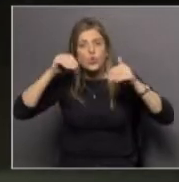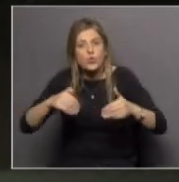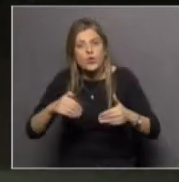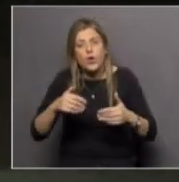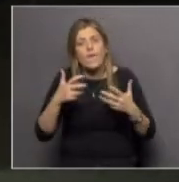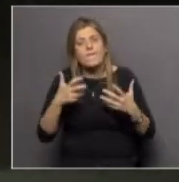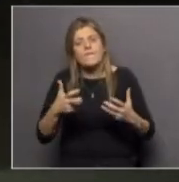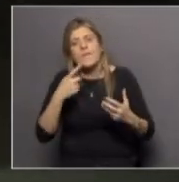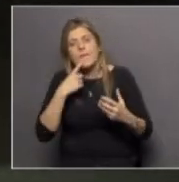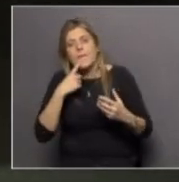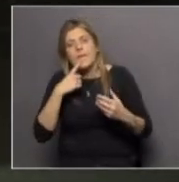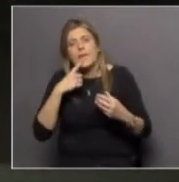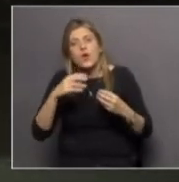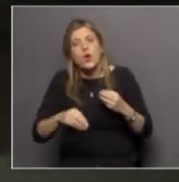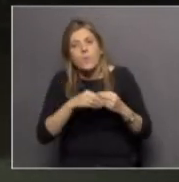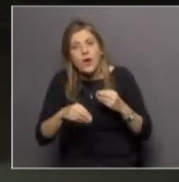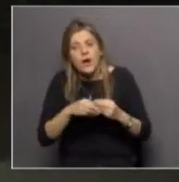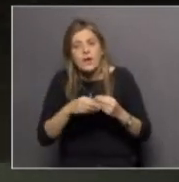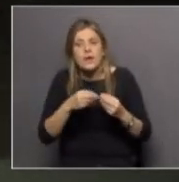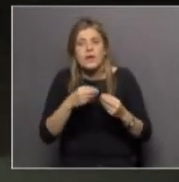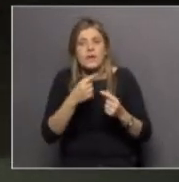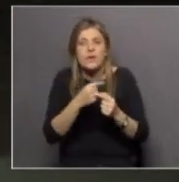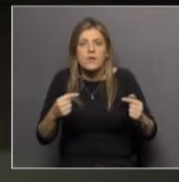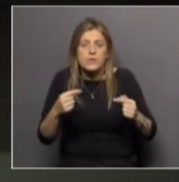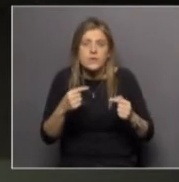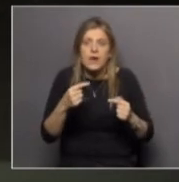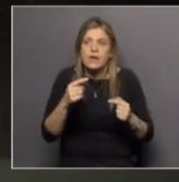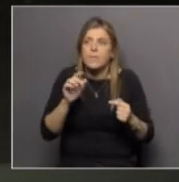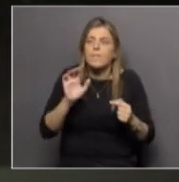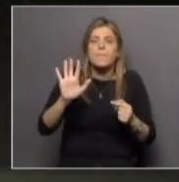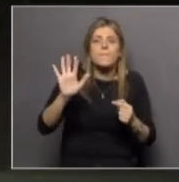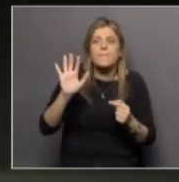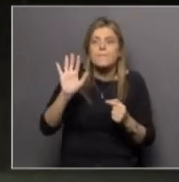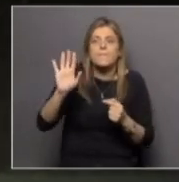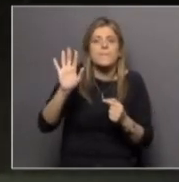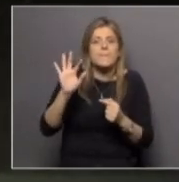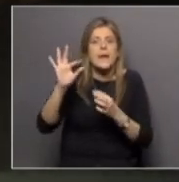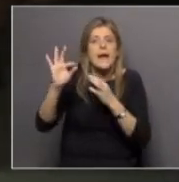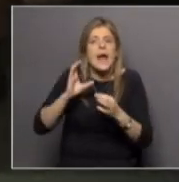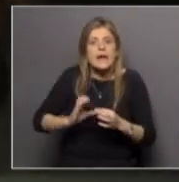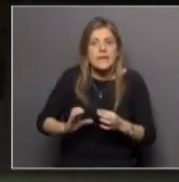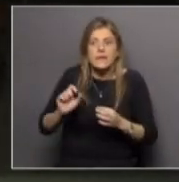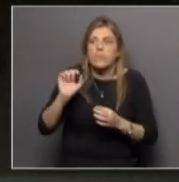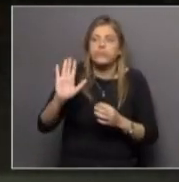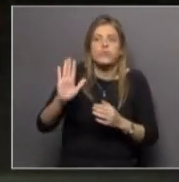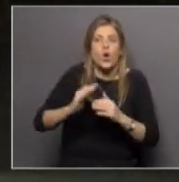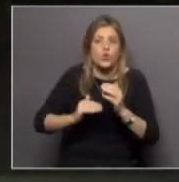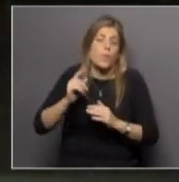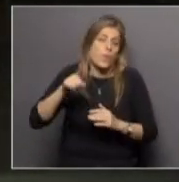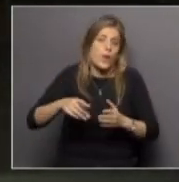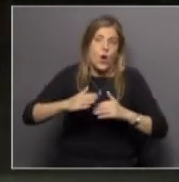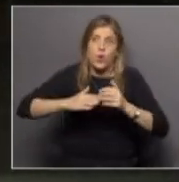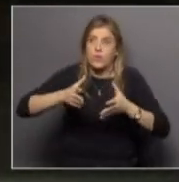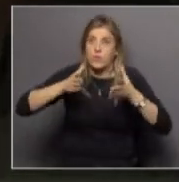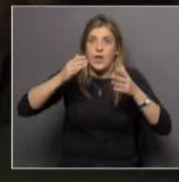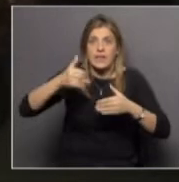incorporar diferentes peculiaridades que tienen las construcciones a veces las construcciones tienen balcones otras veces no tienen balcones